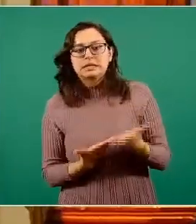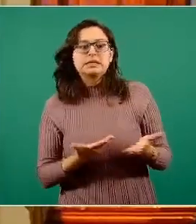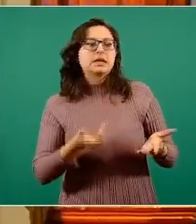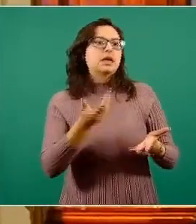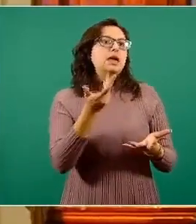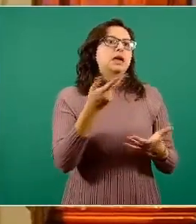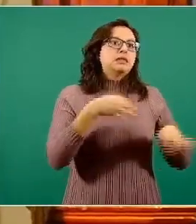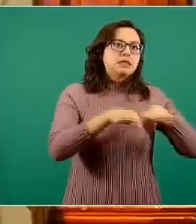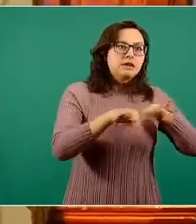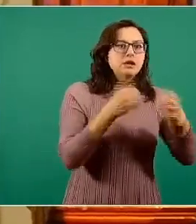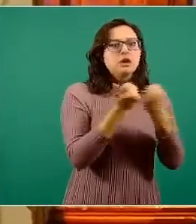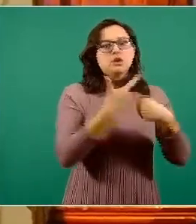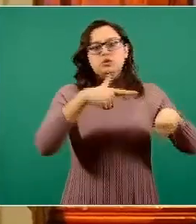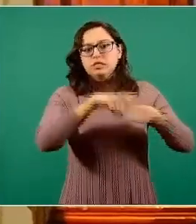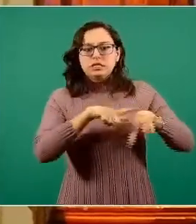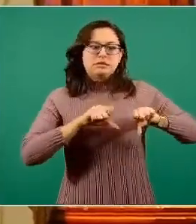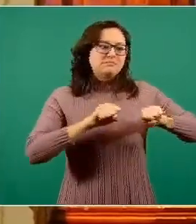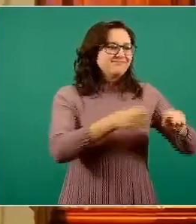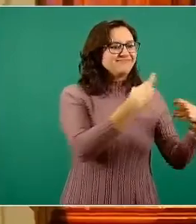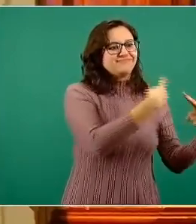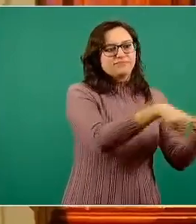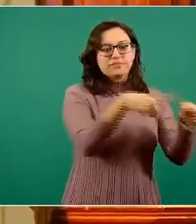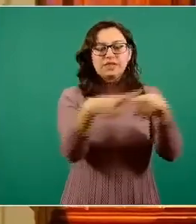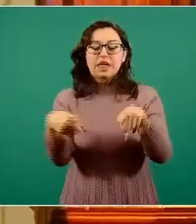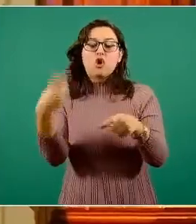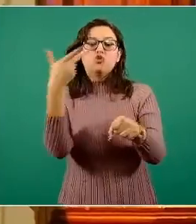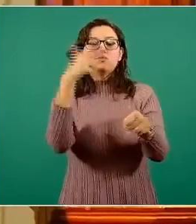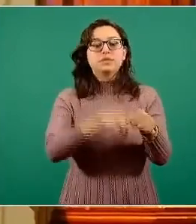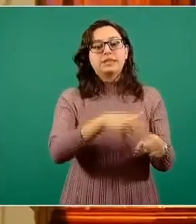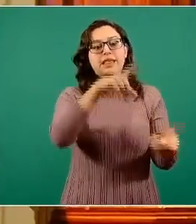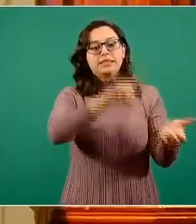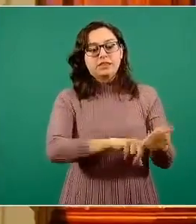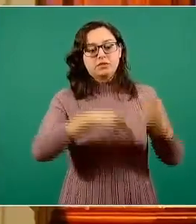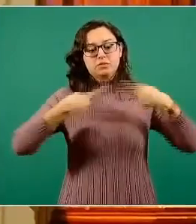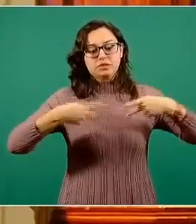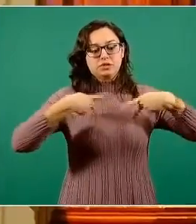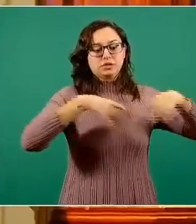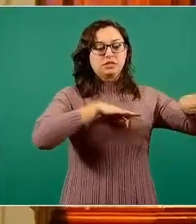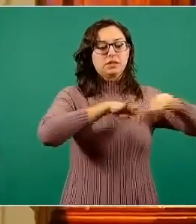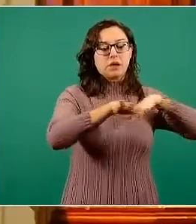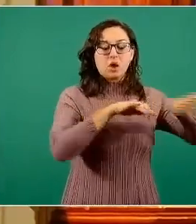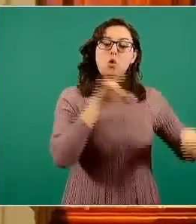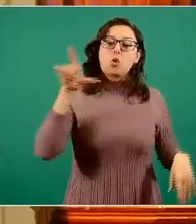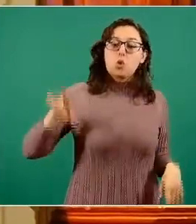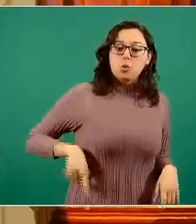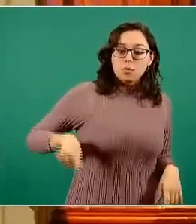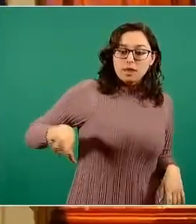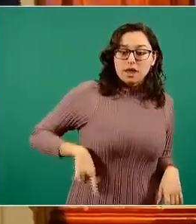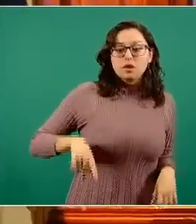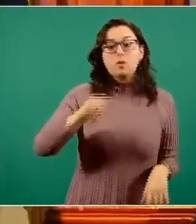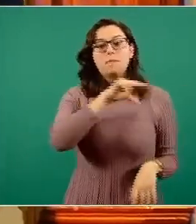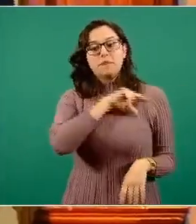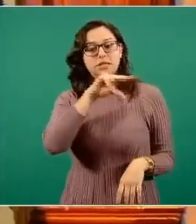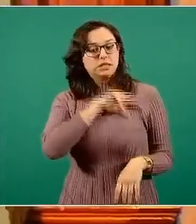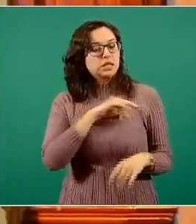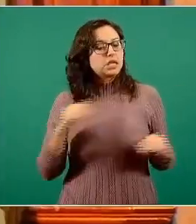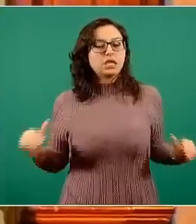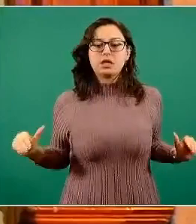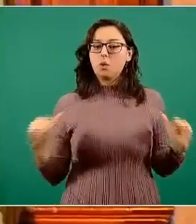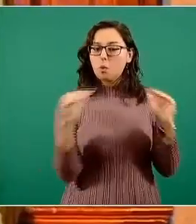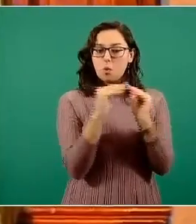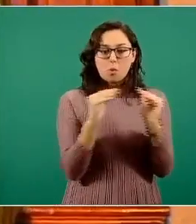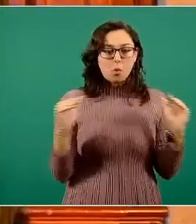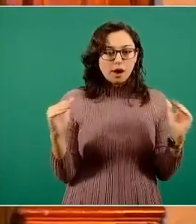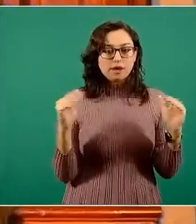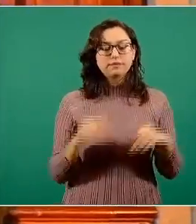sociales, etcétera, 11 categorías laborales, incluye sector privado, sector público, sector público, sector privado.